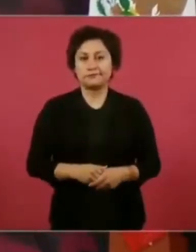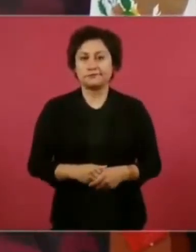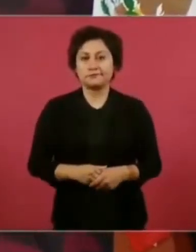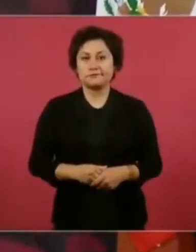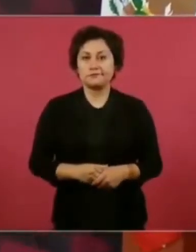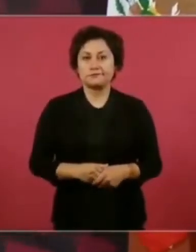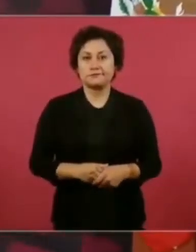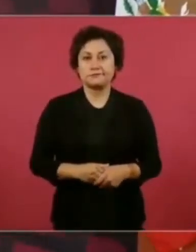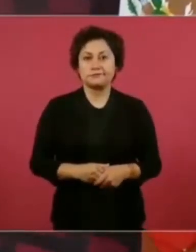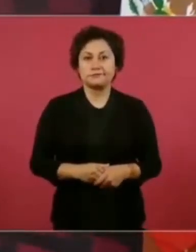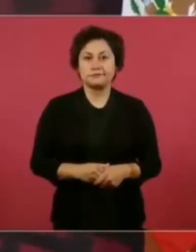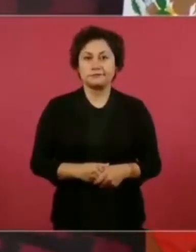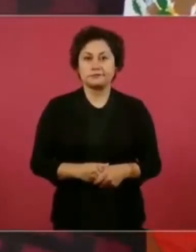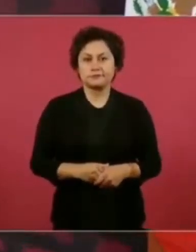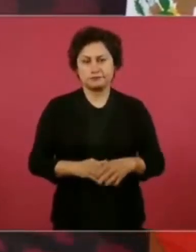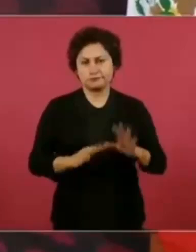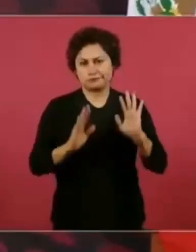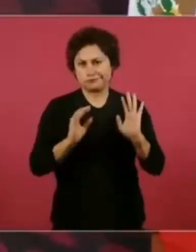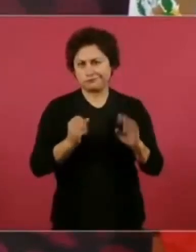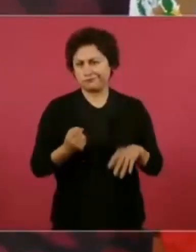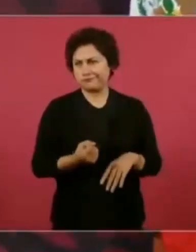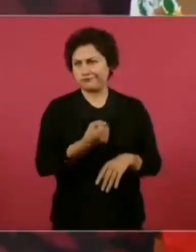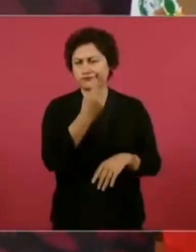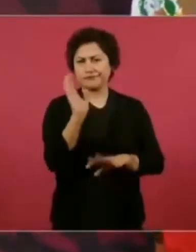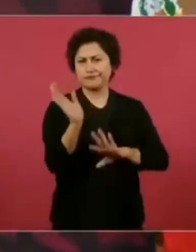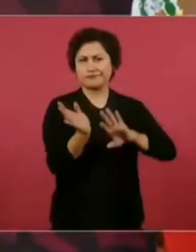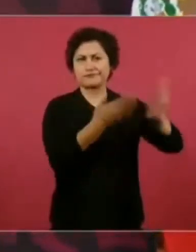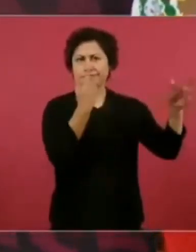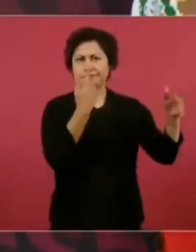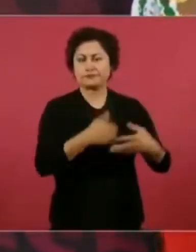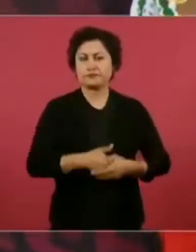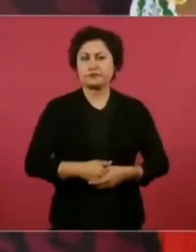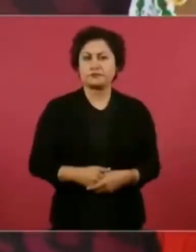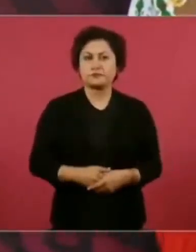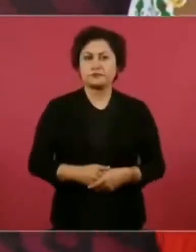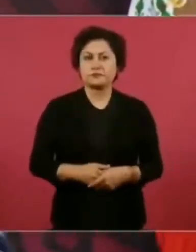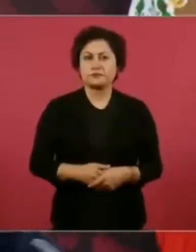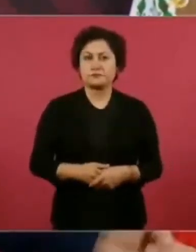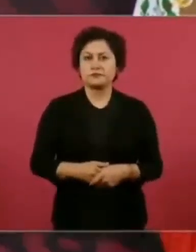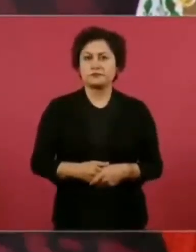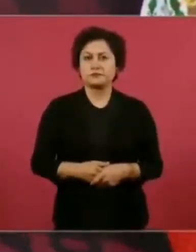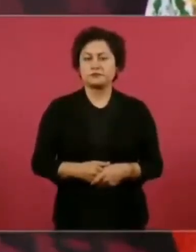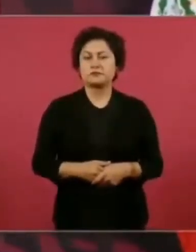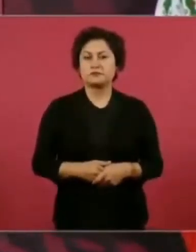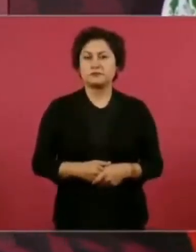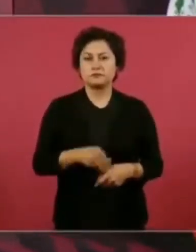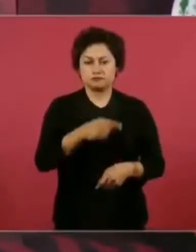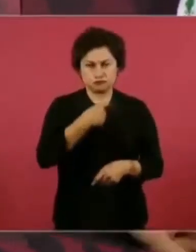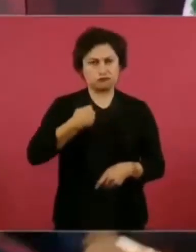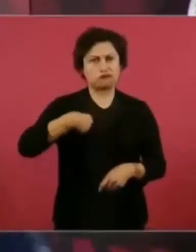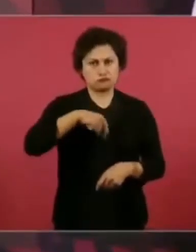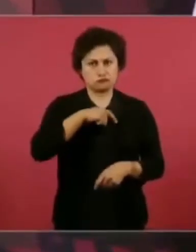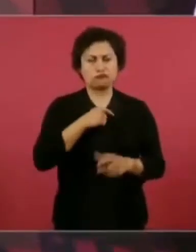Lo mandamos al carajo y aumentamos al doble